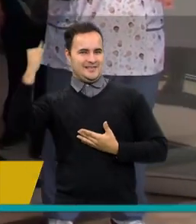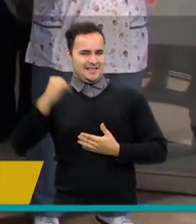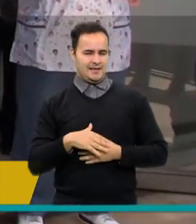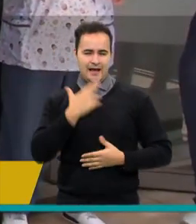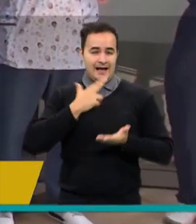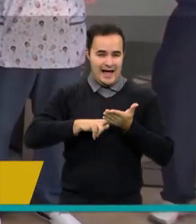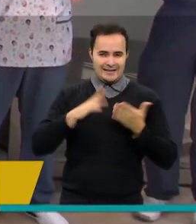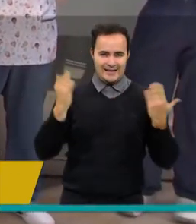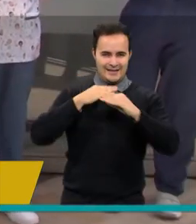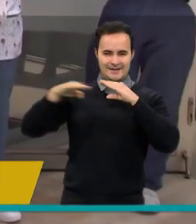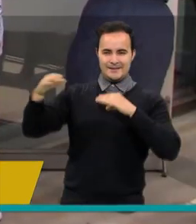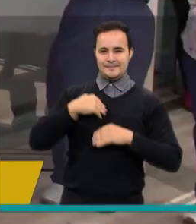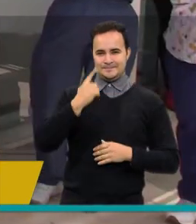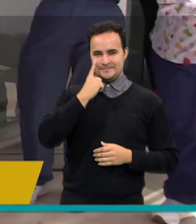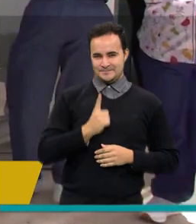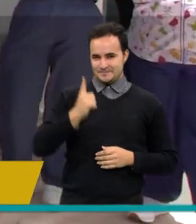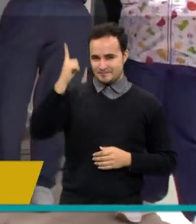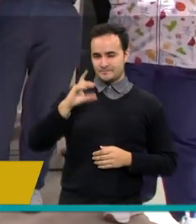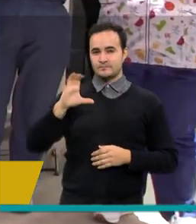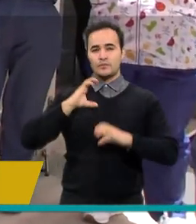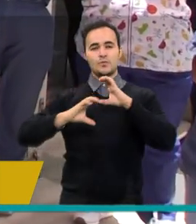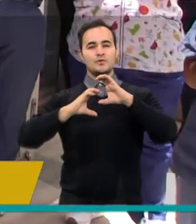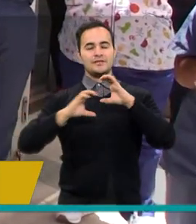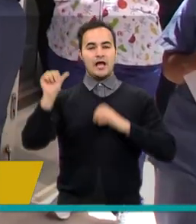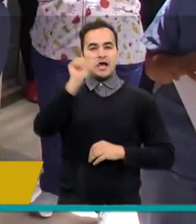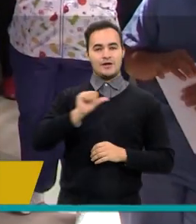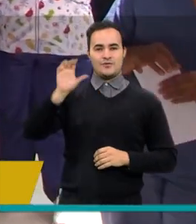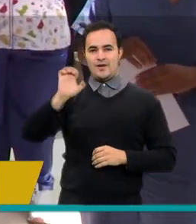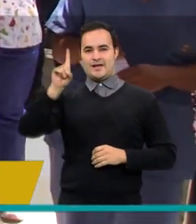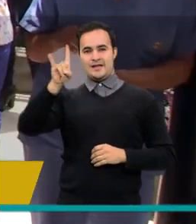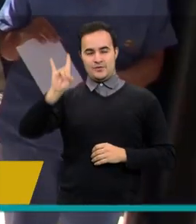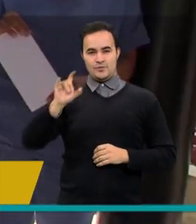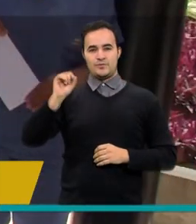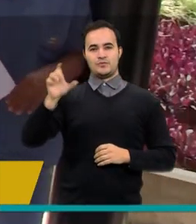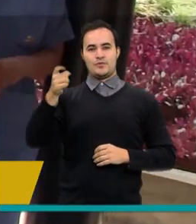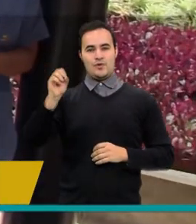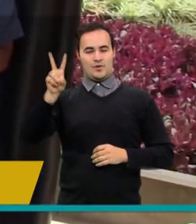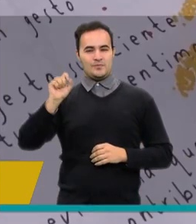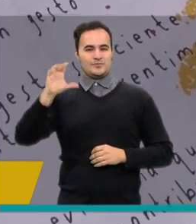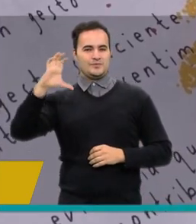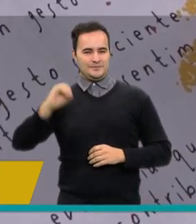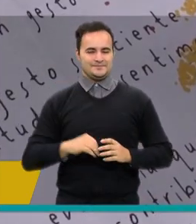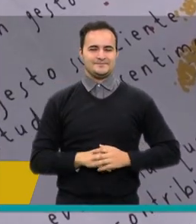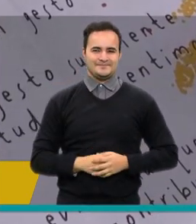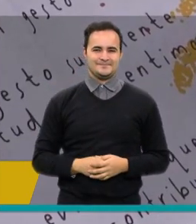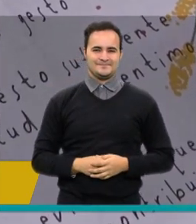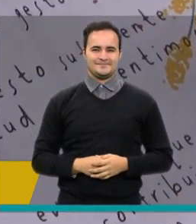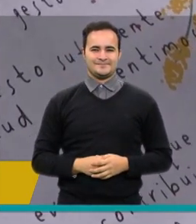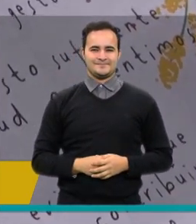enviando una carta al correo comunicaciones arroba edu.gov.co.